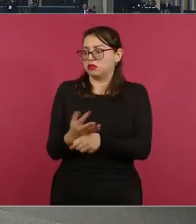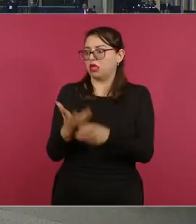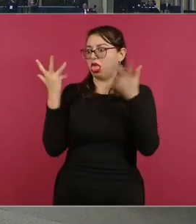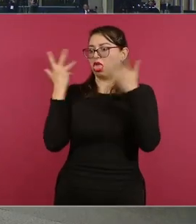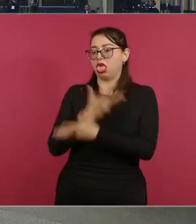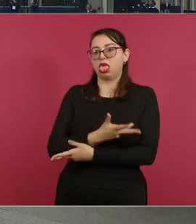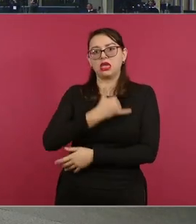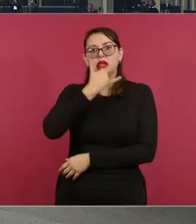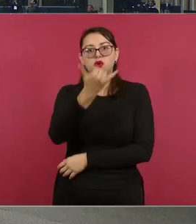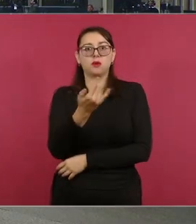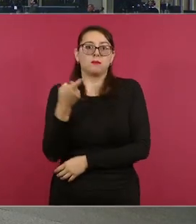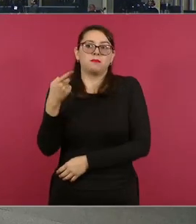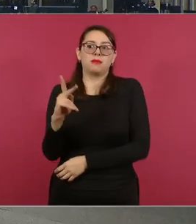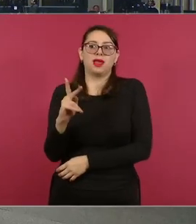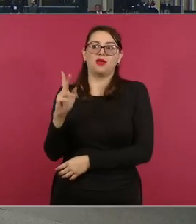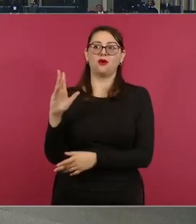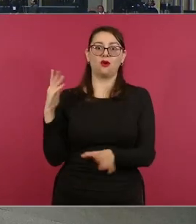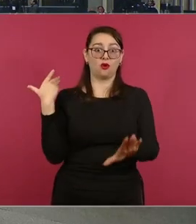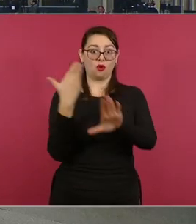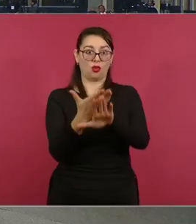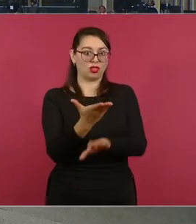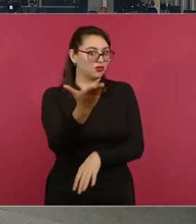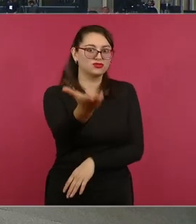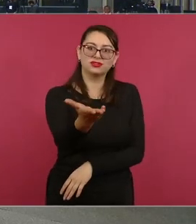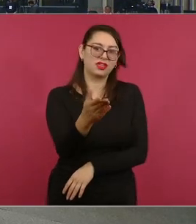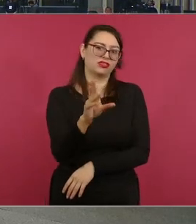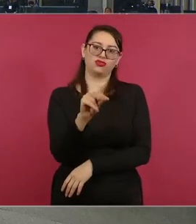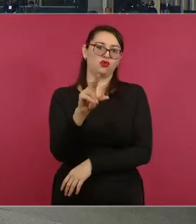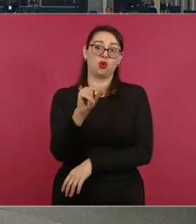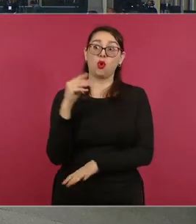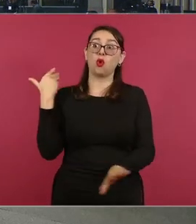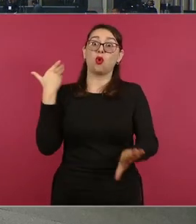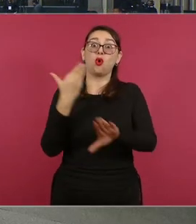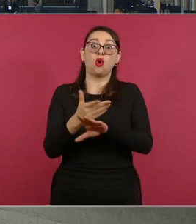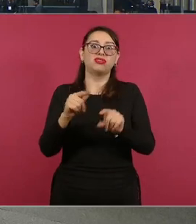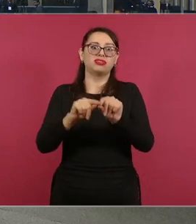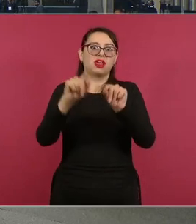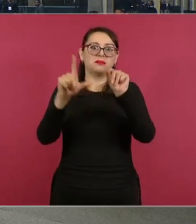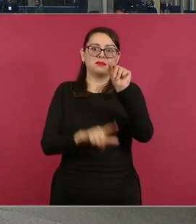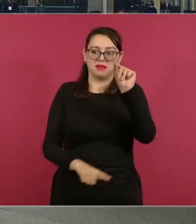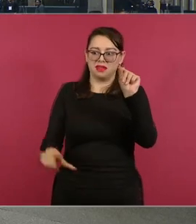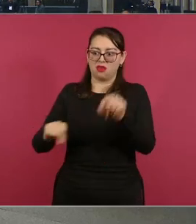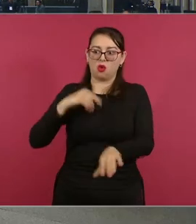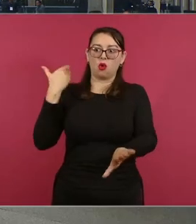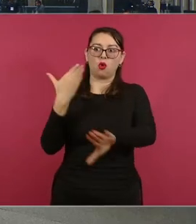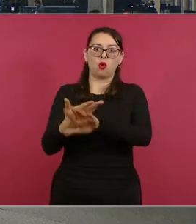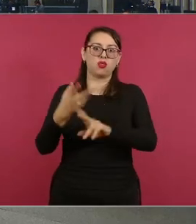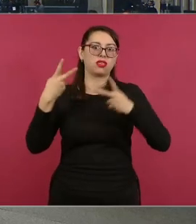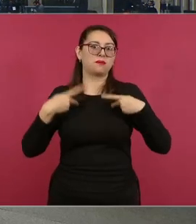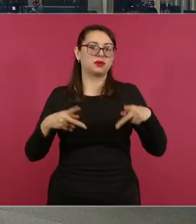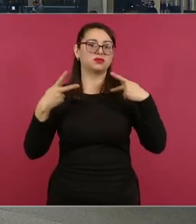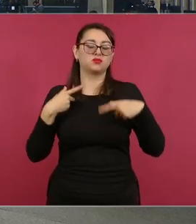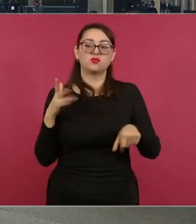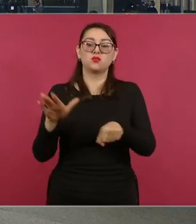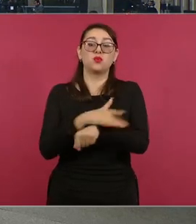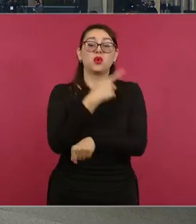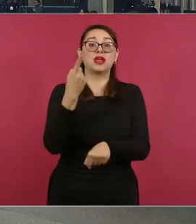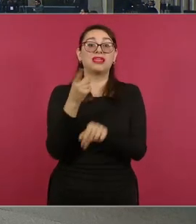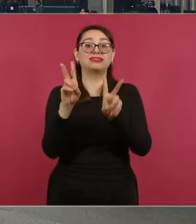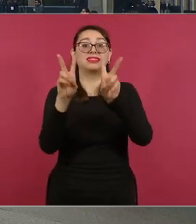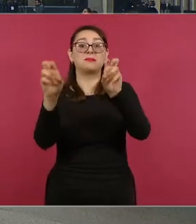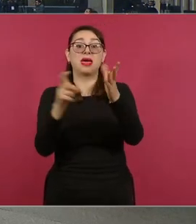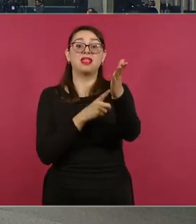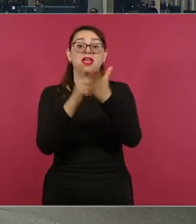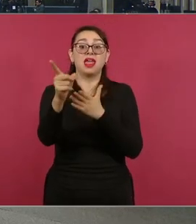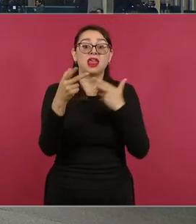los derechos de quien está ahora en la presidencia de la República que es usted, porque finalmente el derecho humano a la información lo que